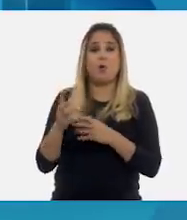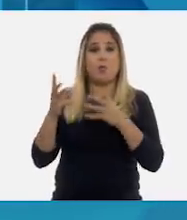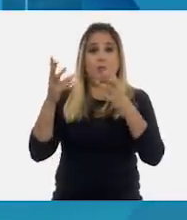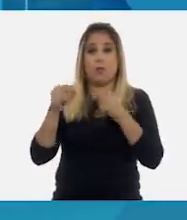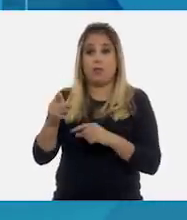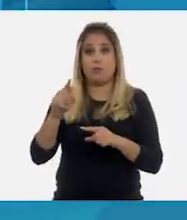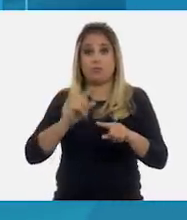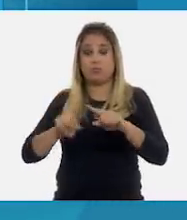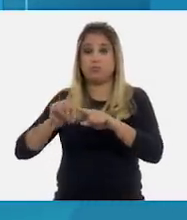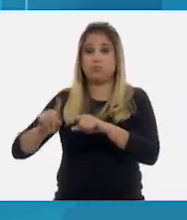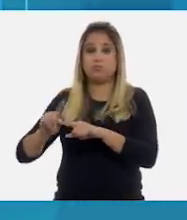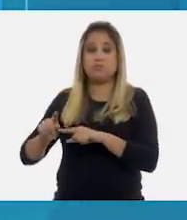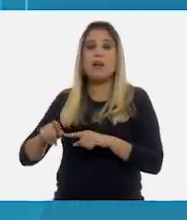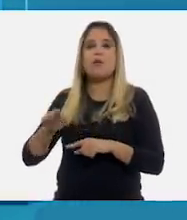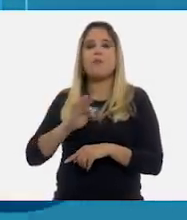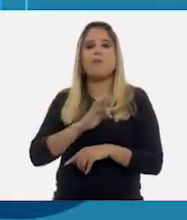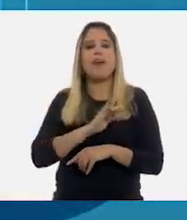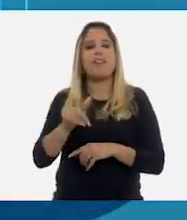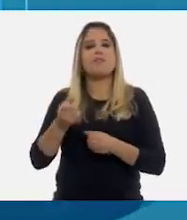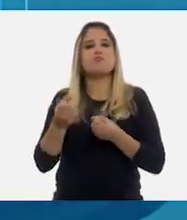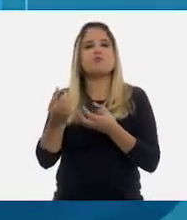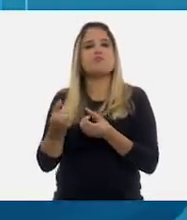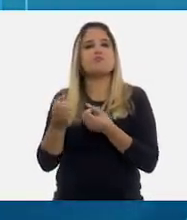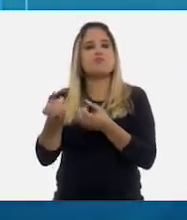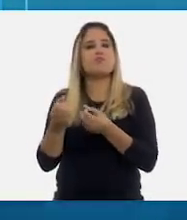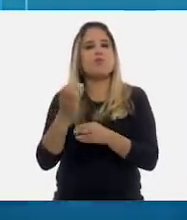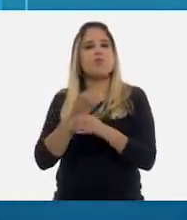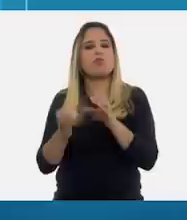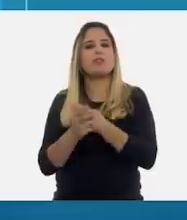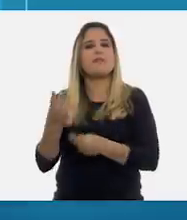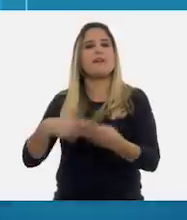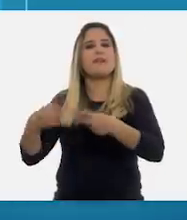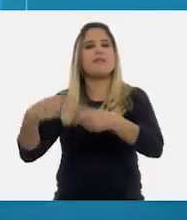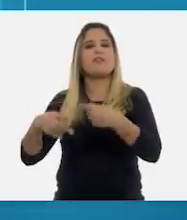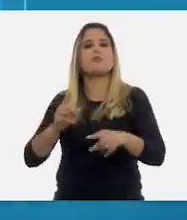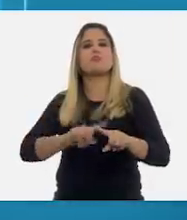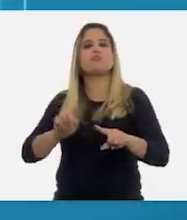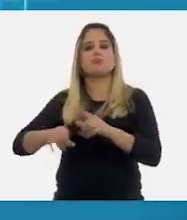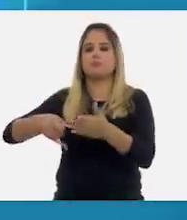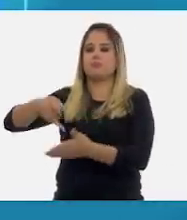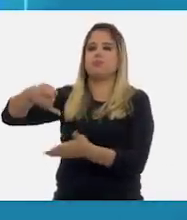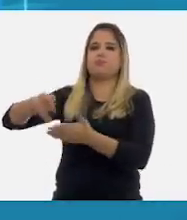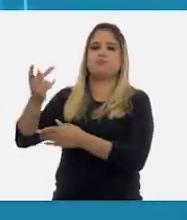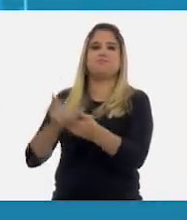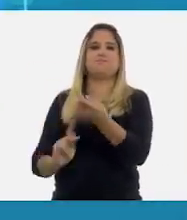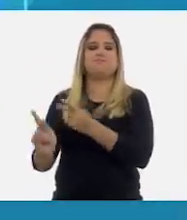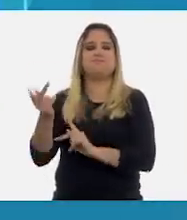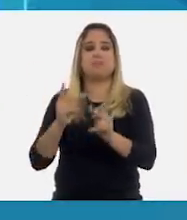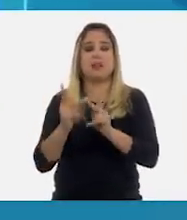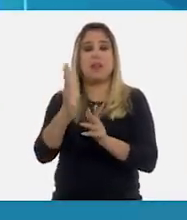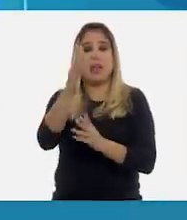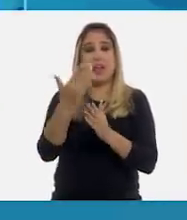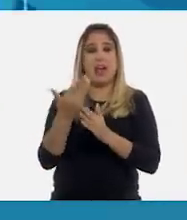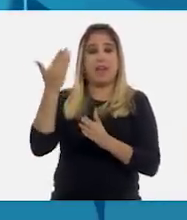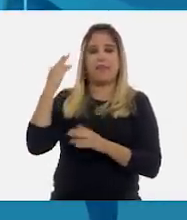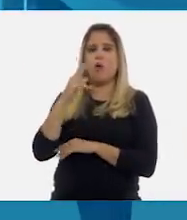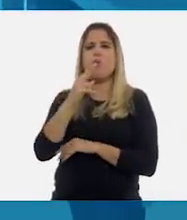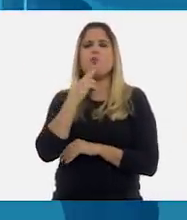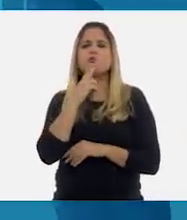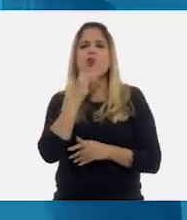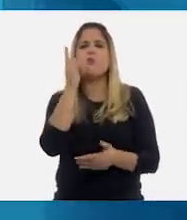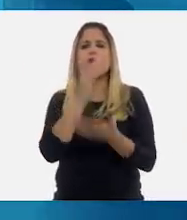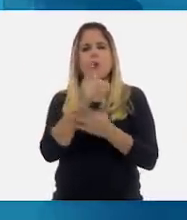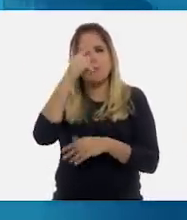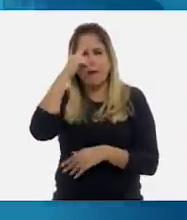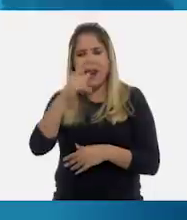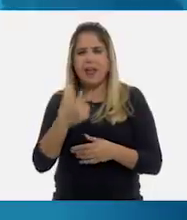recursos hidrológicos han permitido que sea abundante la producción de diversos cultivos. Al principio los utilizaban nada más para